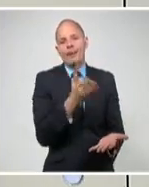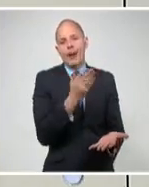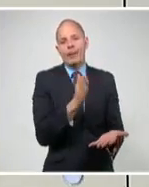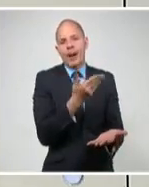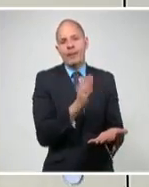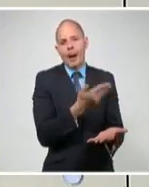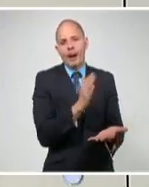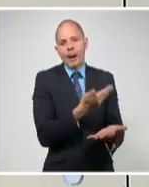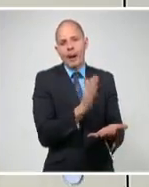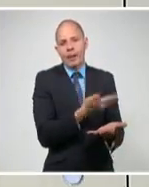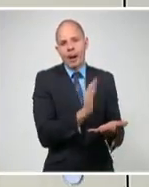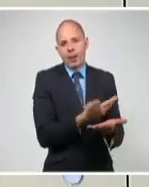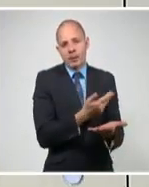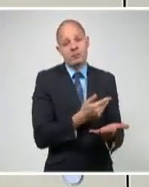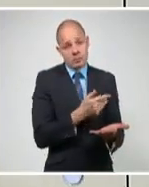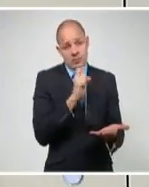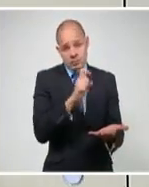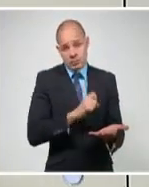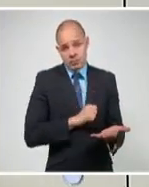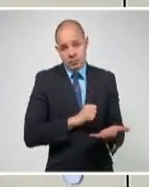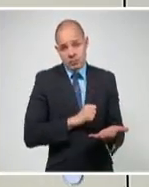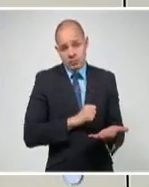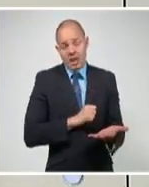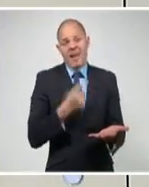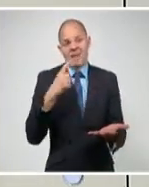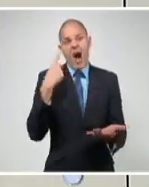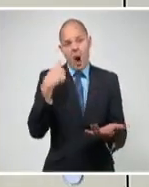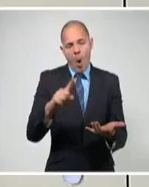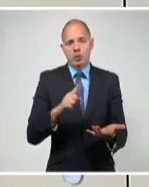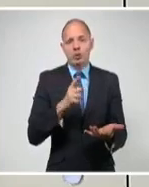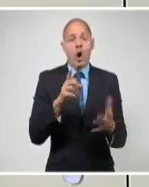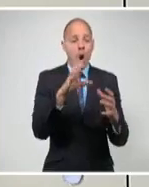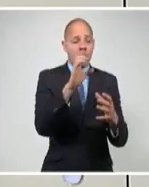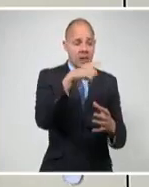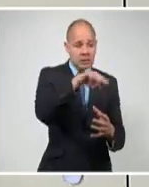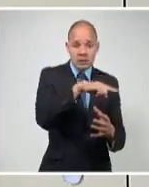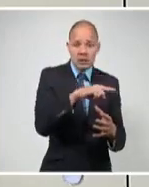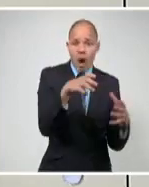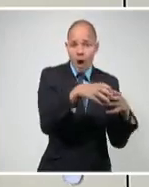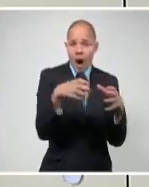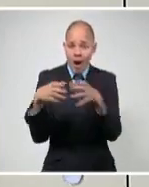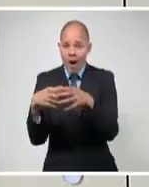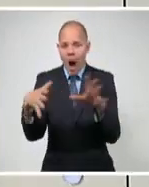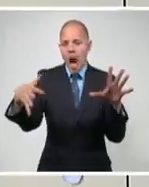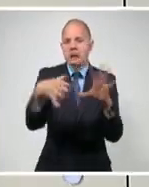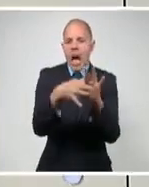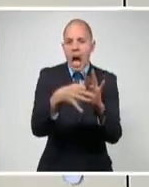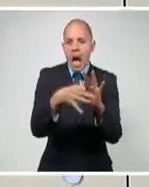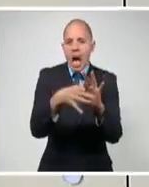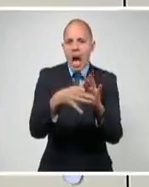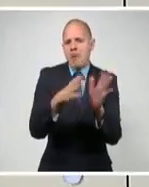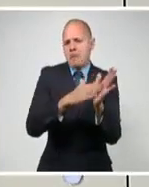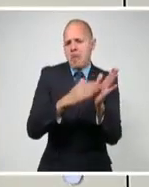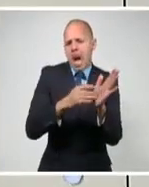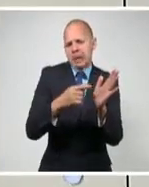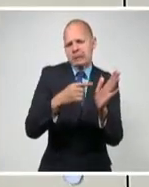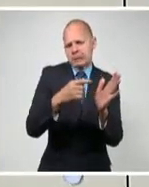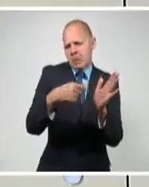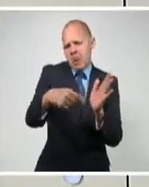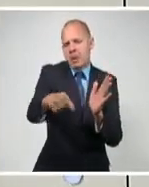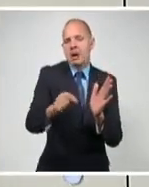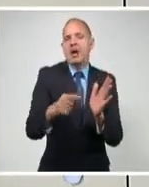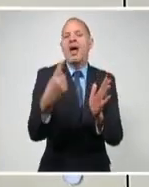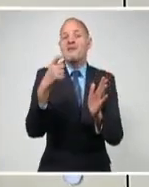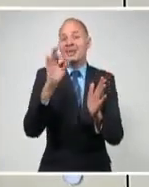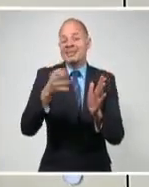el vínculo con instituciones cubanas. En los primeros meses debería suspender, por ejemplo, la aplicación del título 3 de la Helms-Burton,